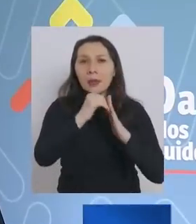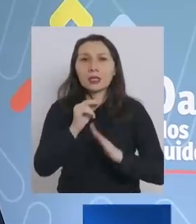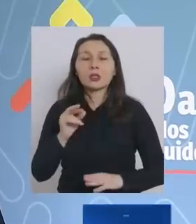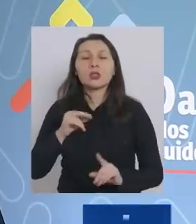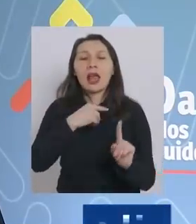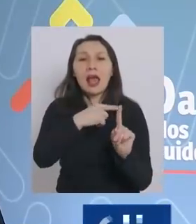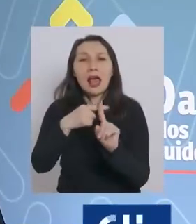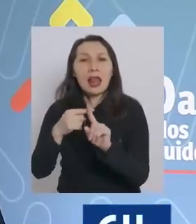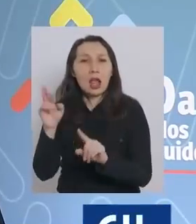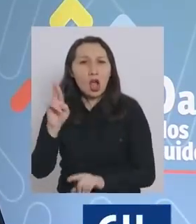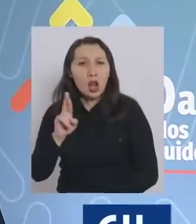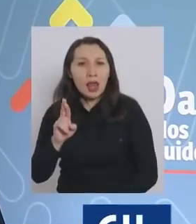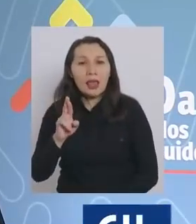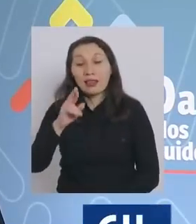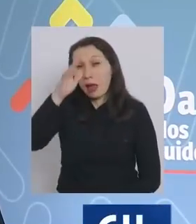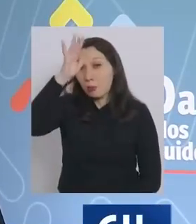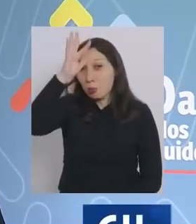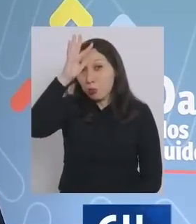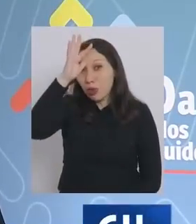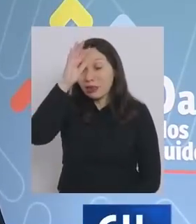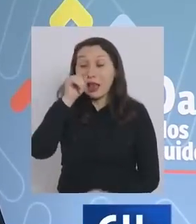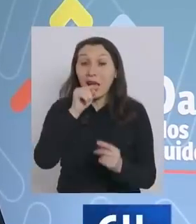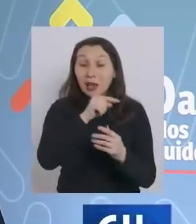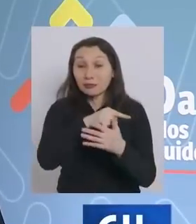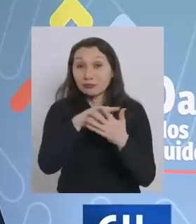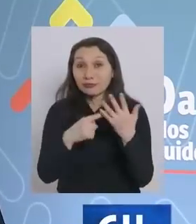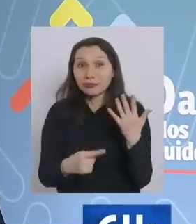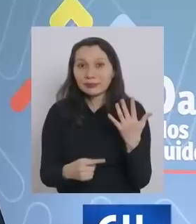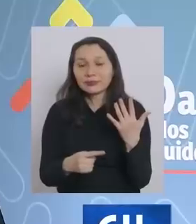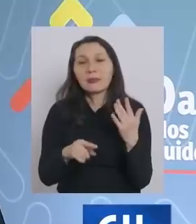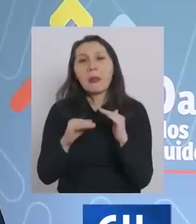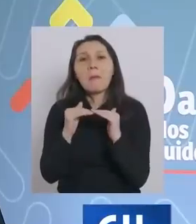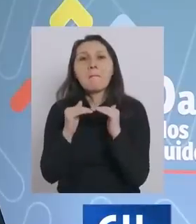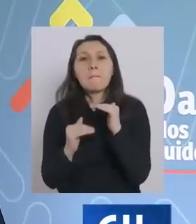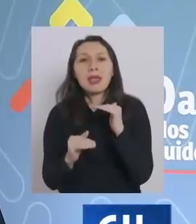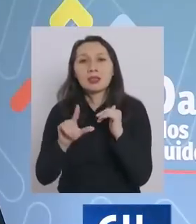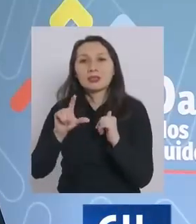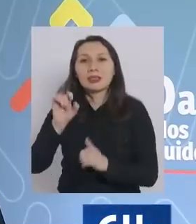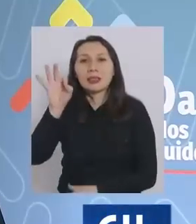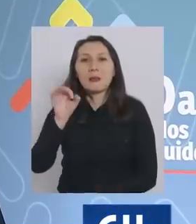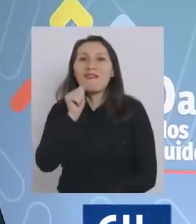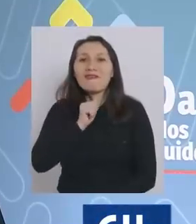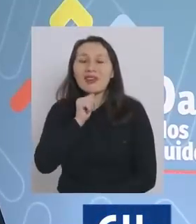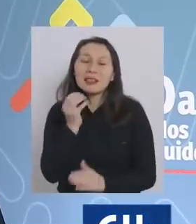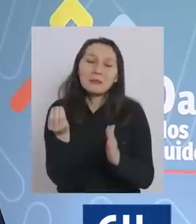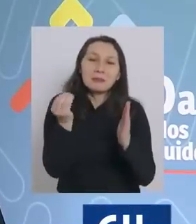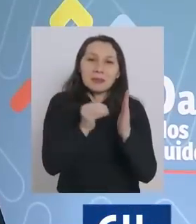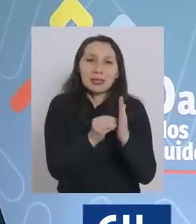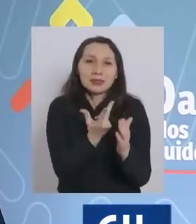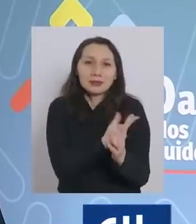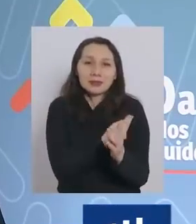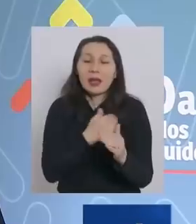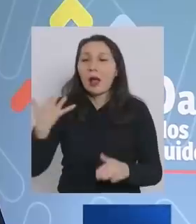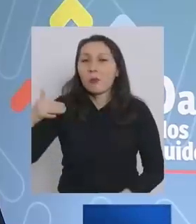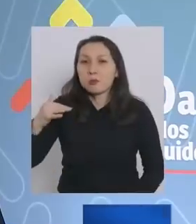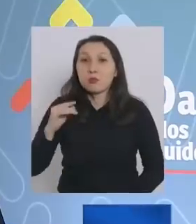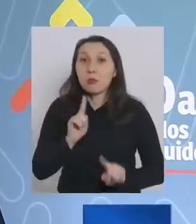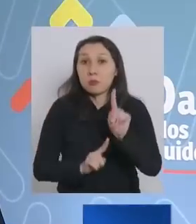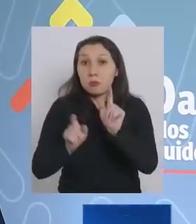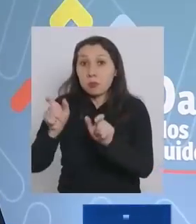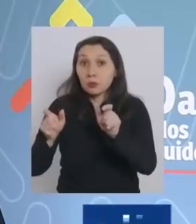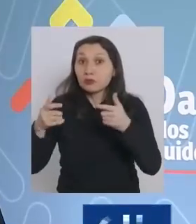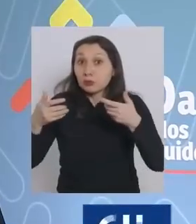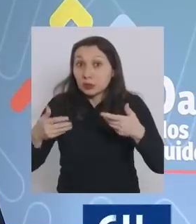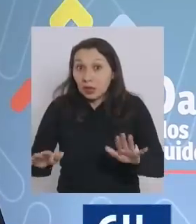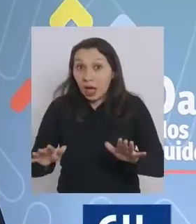Recoleta y Puerto Alto son comunas que tienen una cobertura de menos de 70% y es muy importante que aquellas personas que